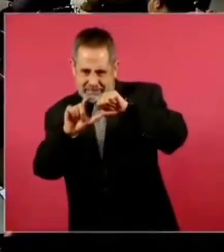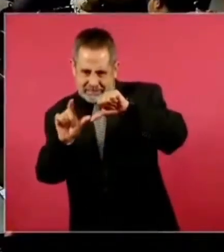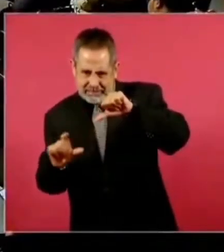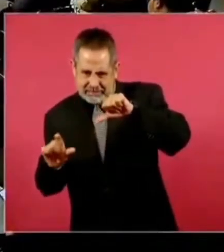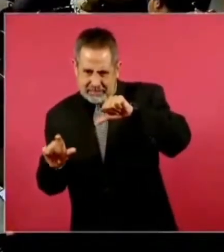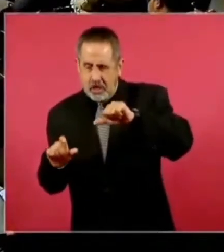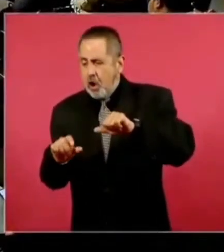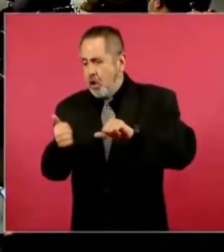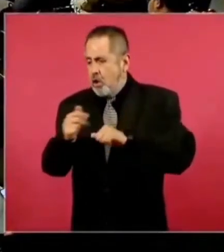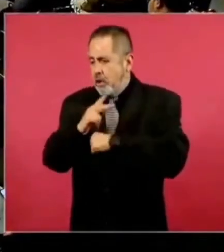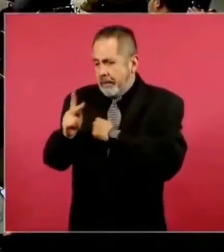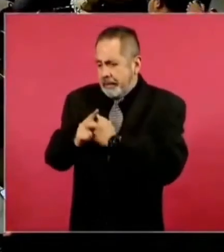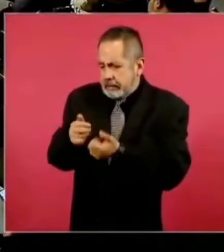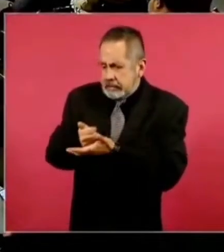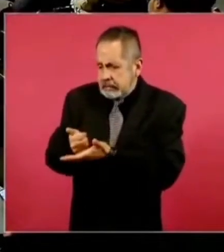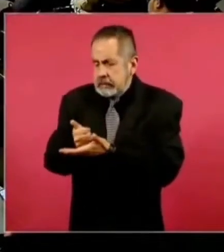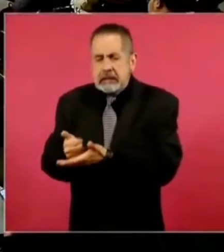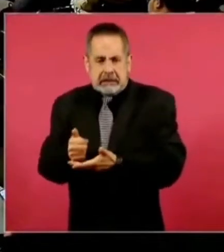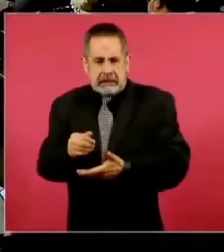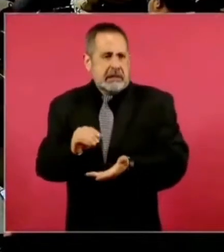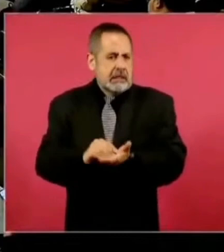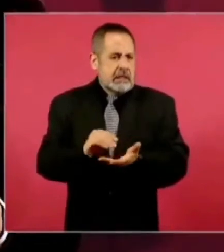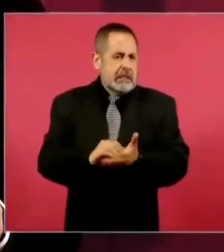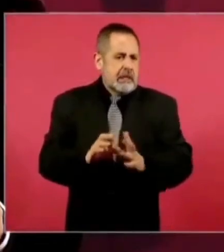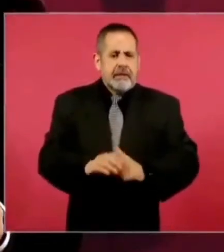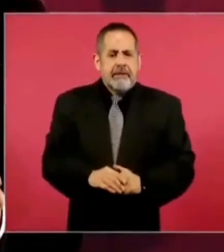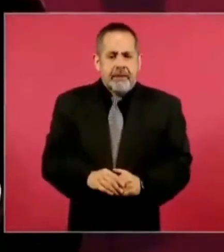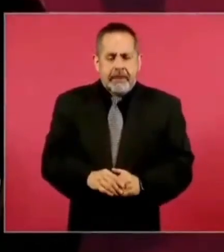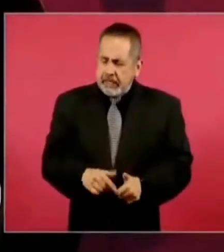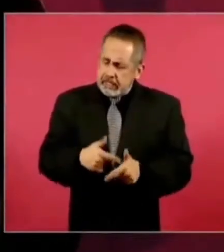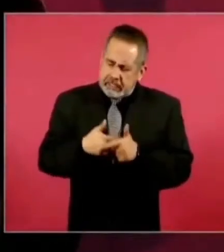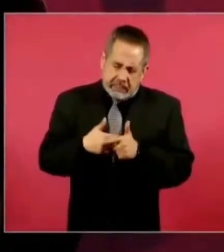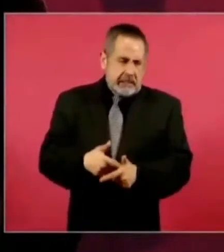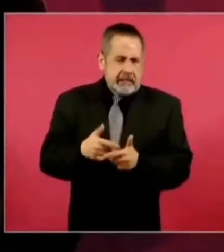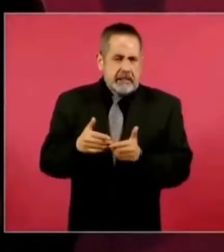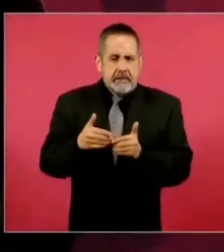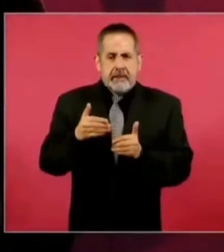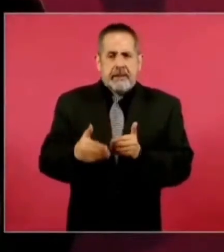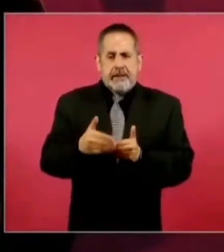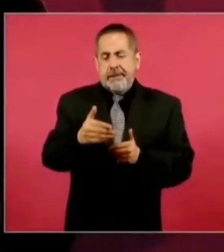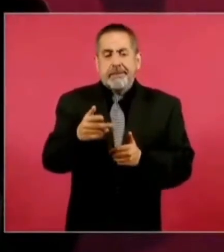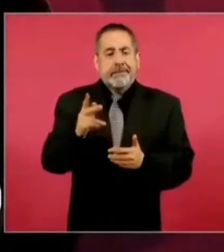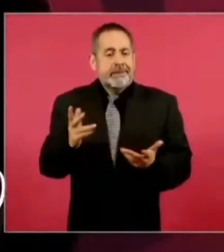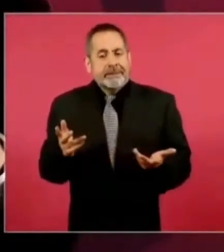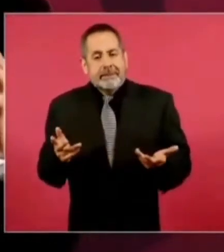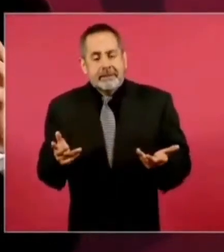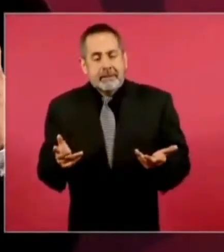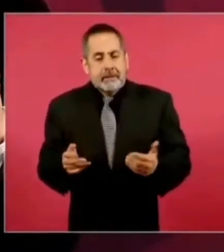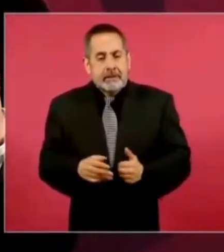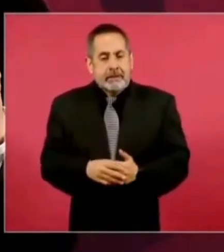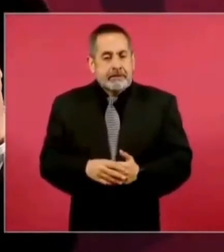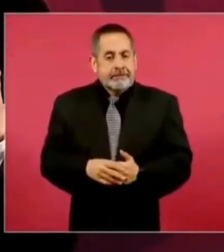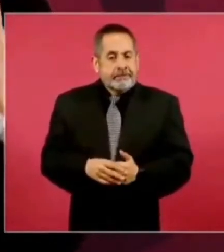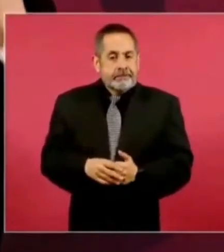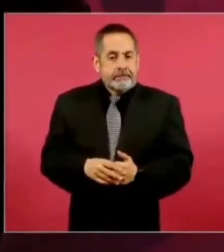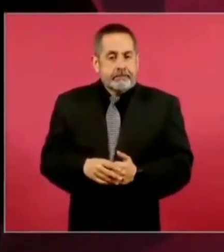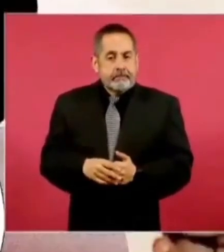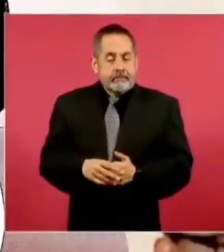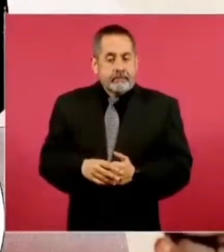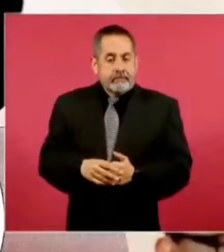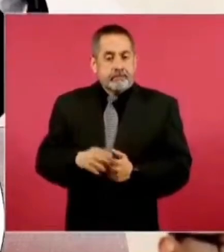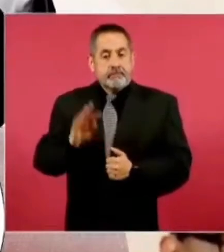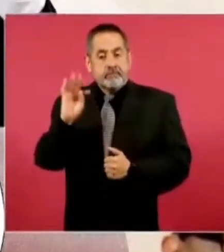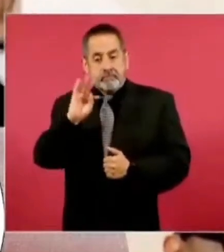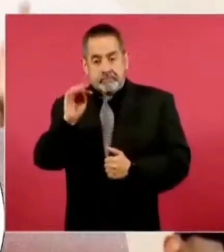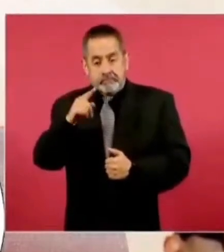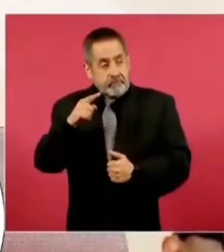y lo vamos a seguir haciendo. Pero si el Congreso